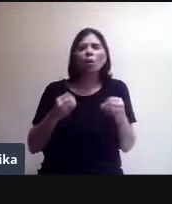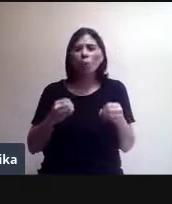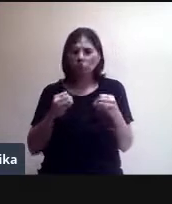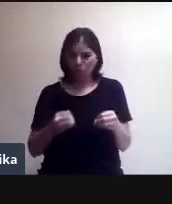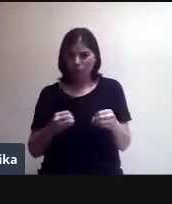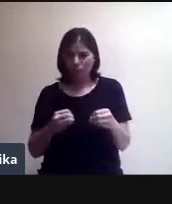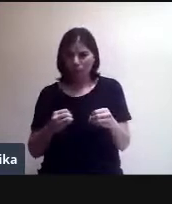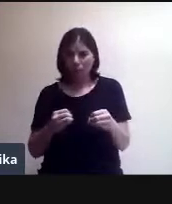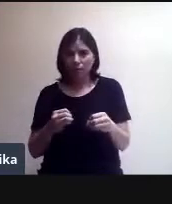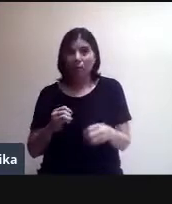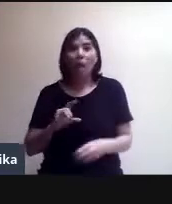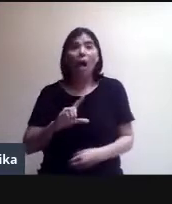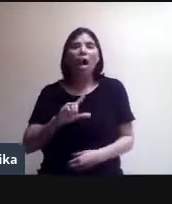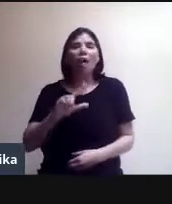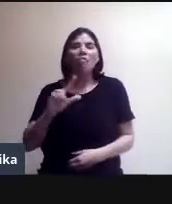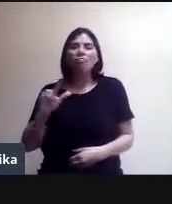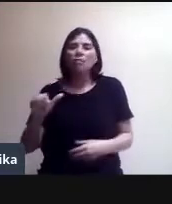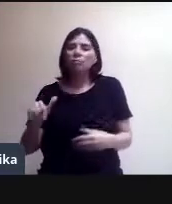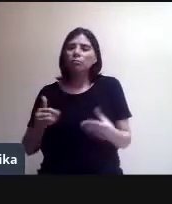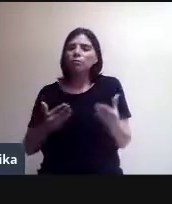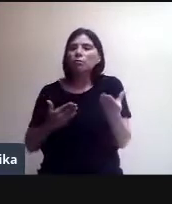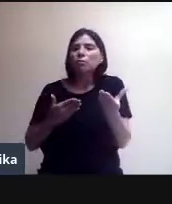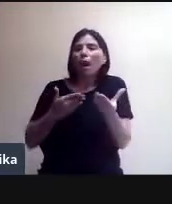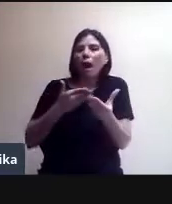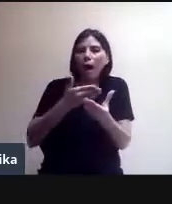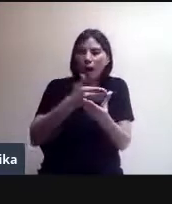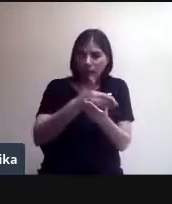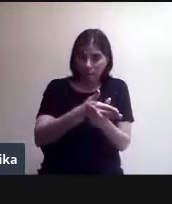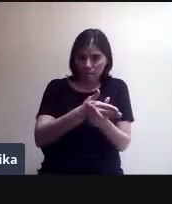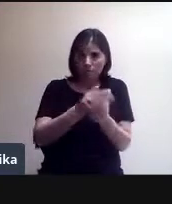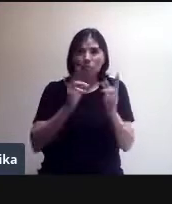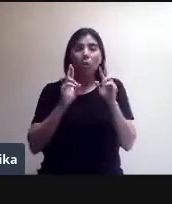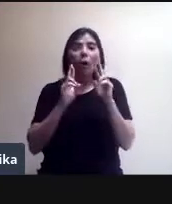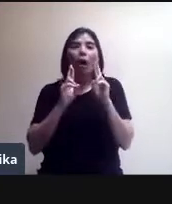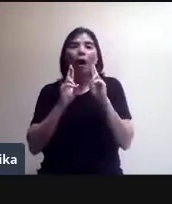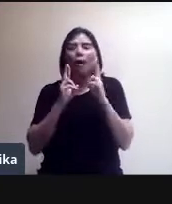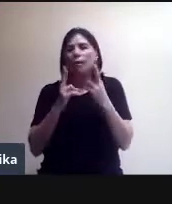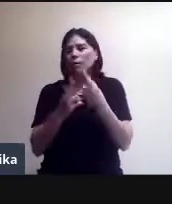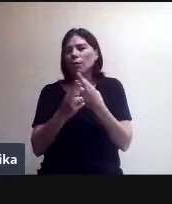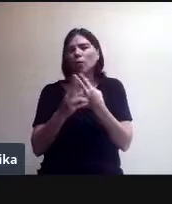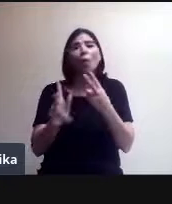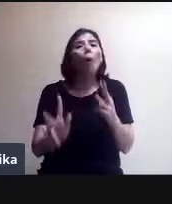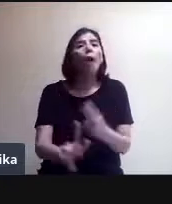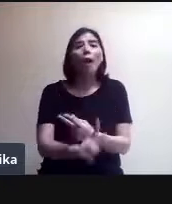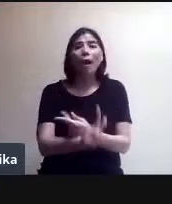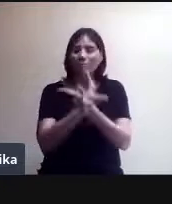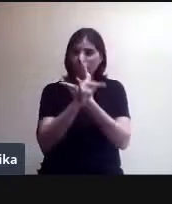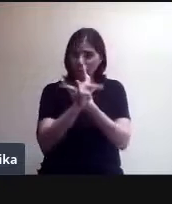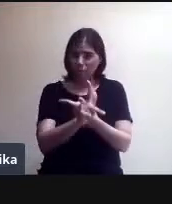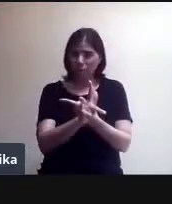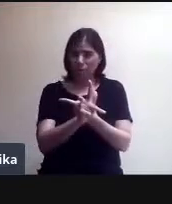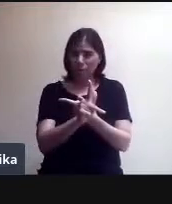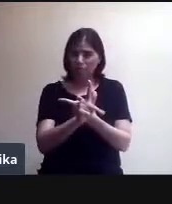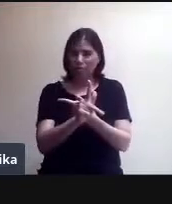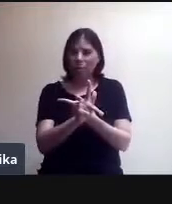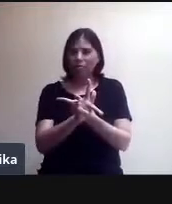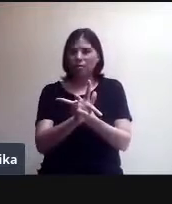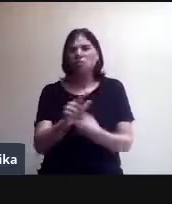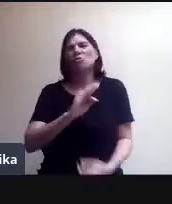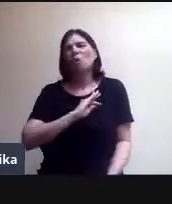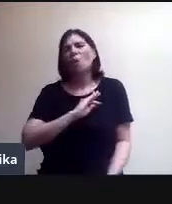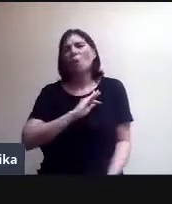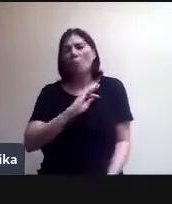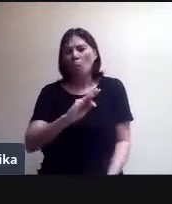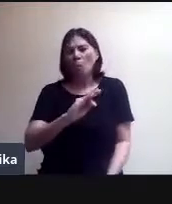a esta sesión porque se está grabando. Entonces, ustedes también pueden grabar su sesión, ¿sí? Le dan clic